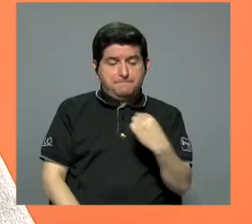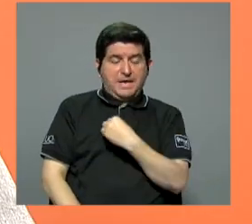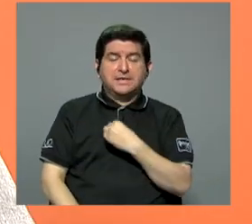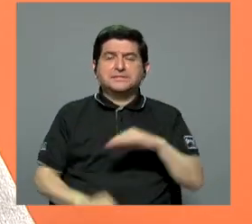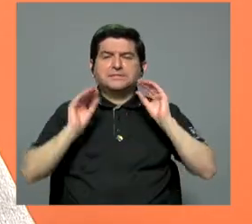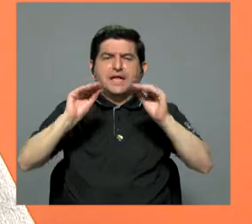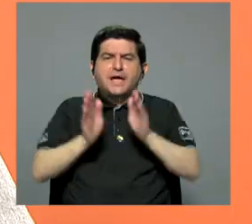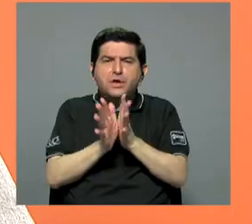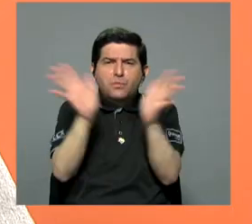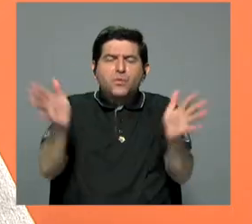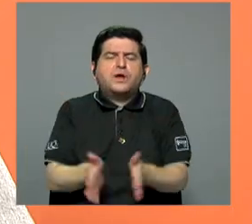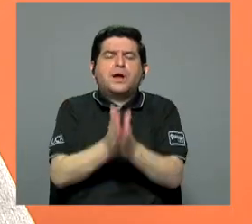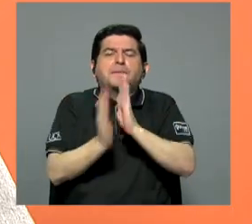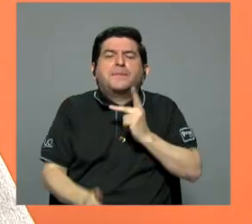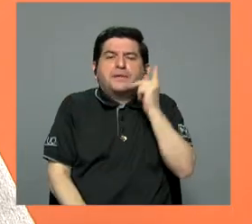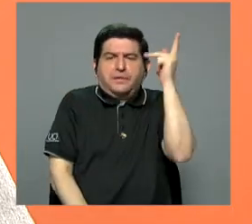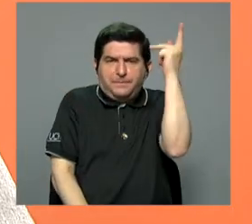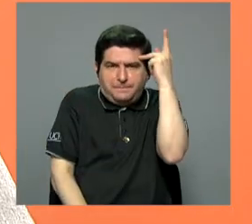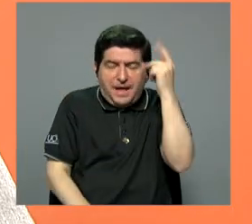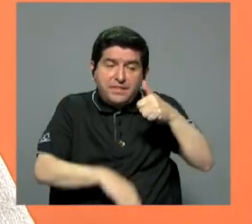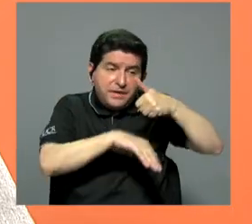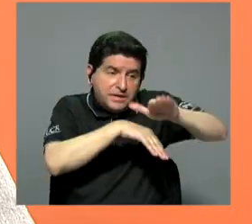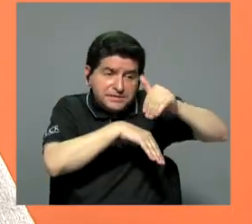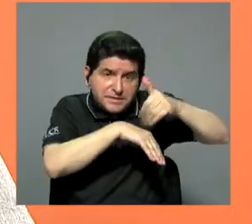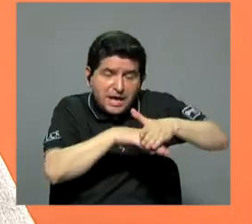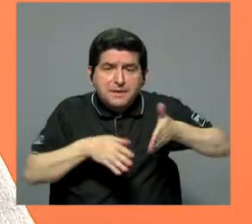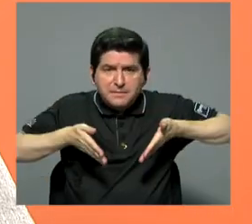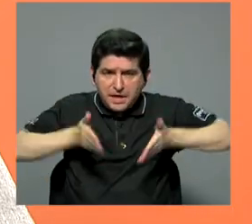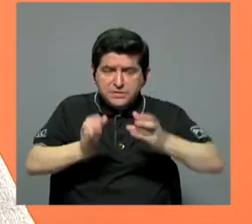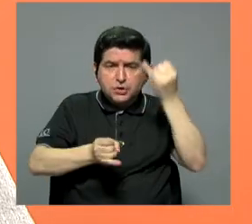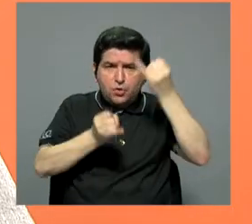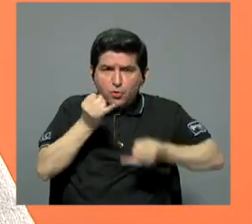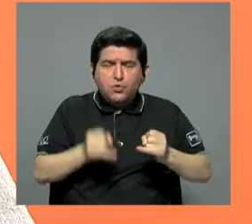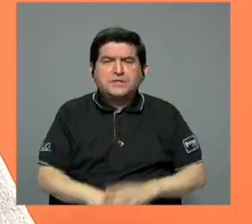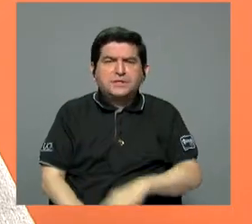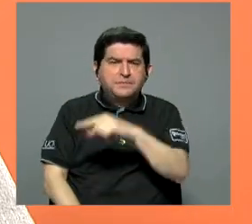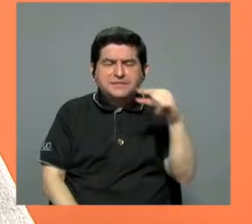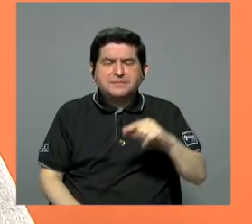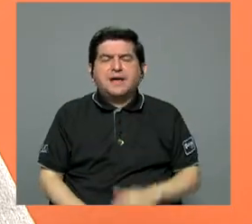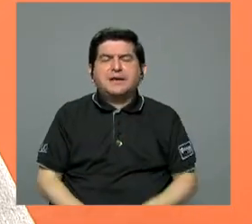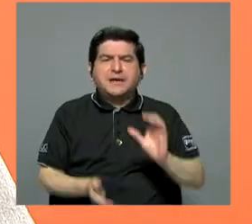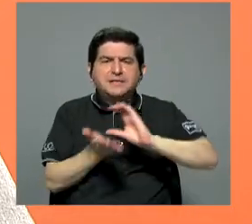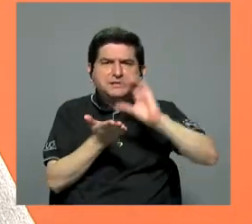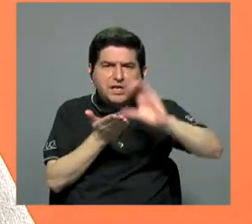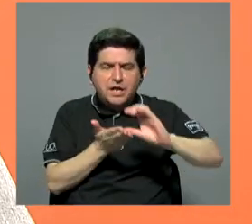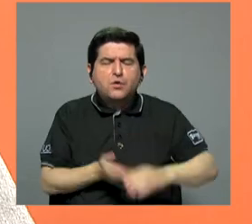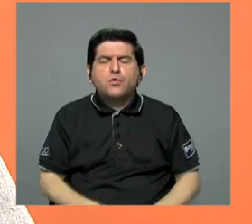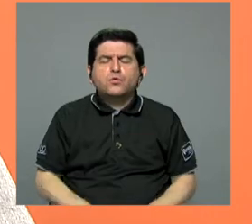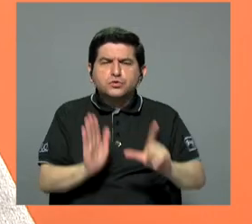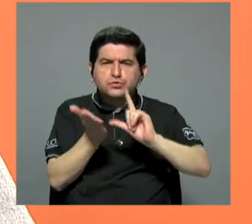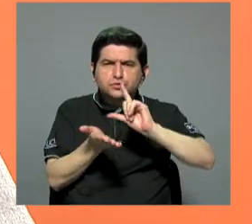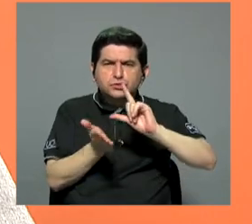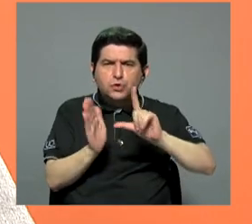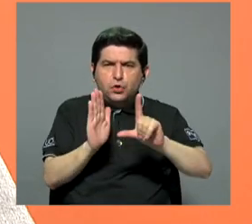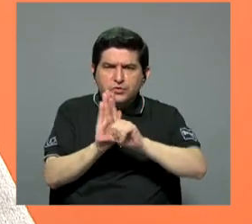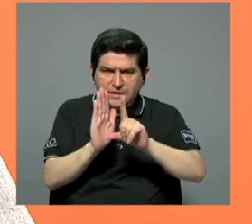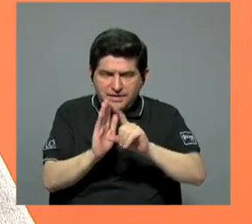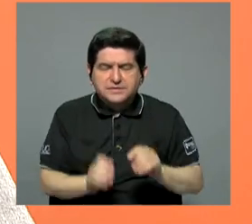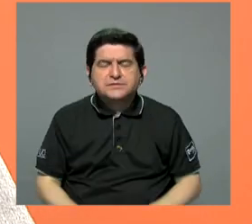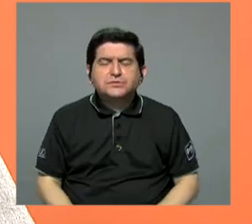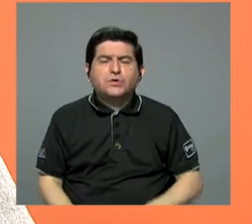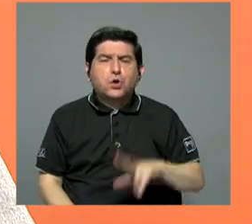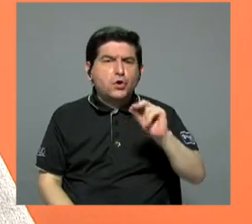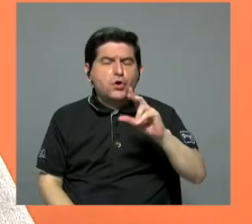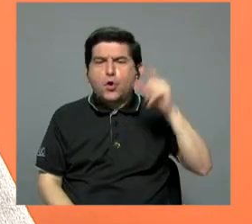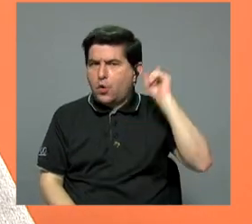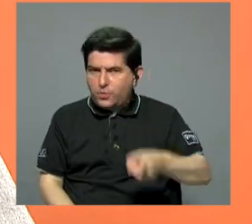Educación Pública hizo un llamado a los padres de familia para que envíen a sus hijos esas últimas semanas del curso lectivo a pesar de que. No es obligatoria la asistencia por lo menos